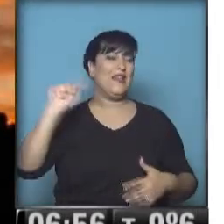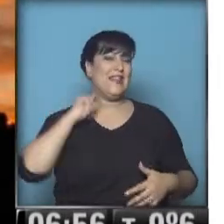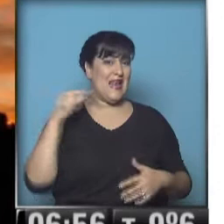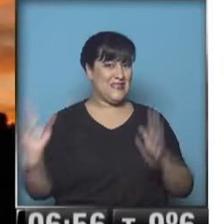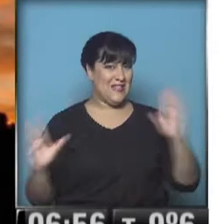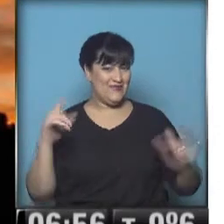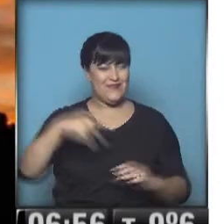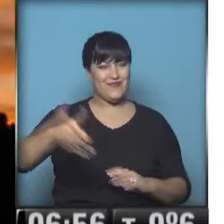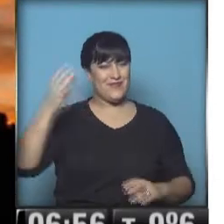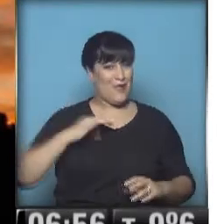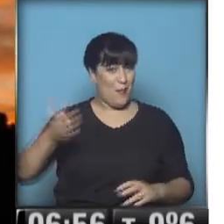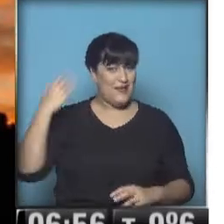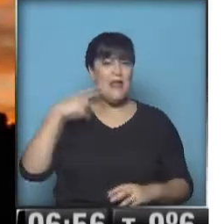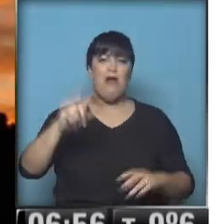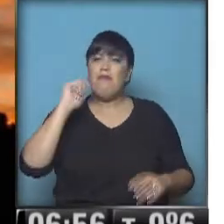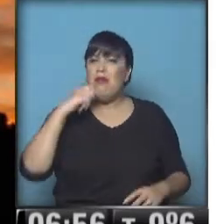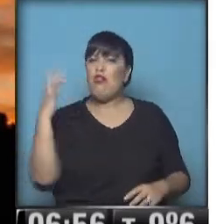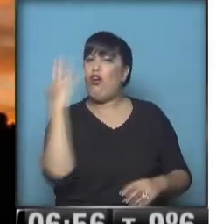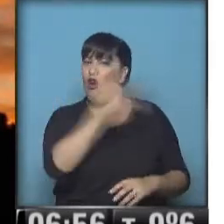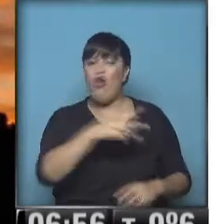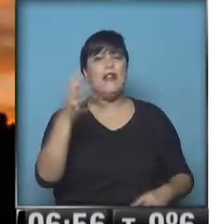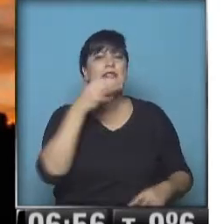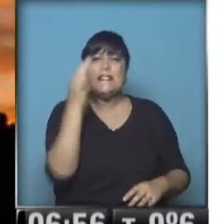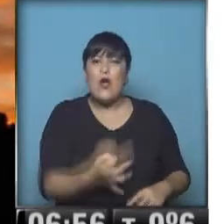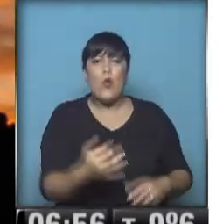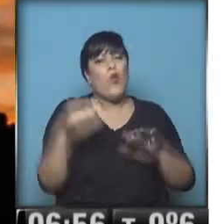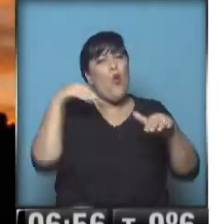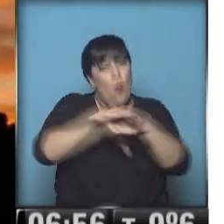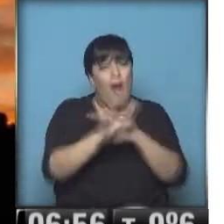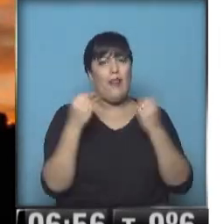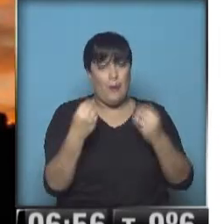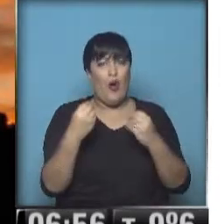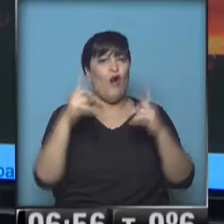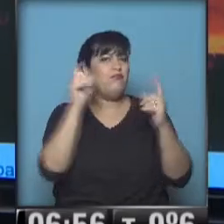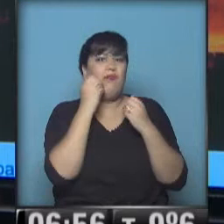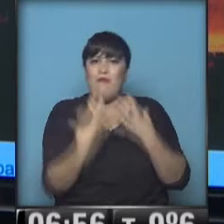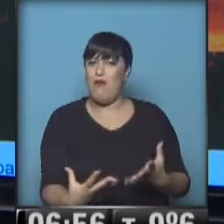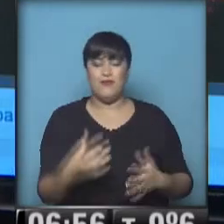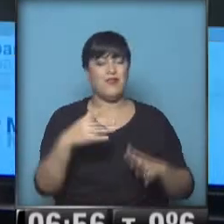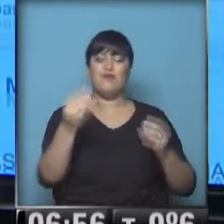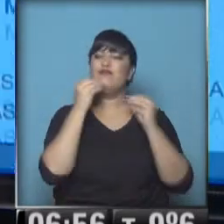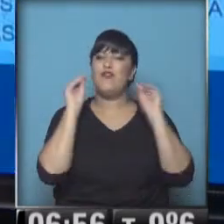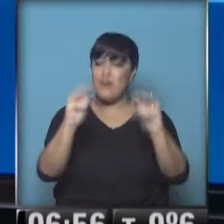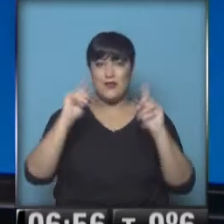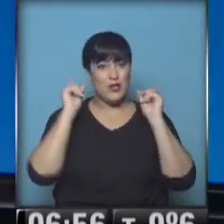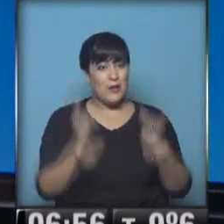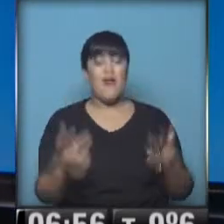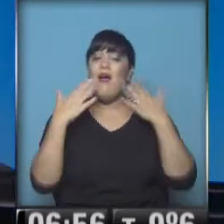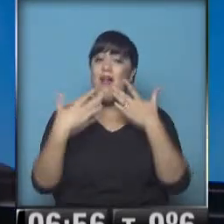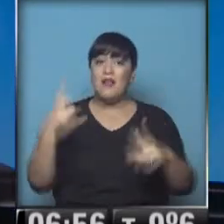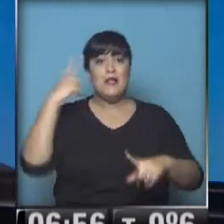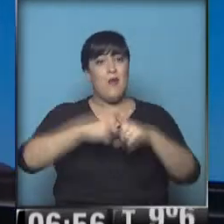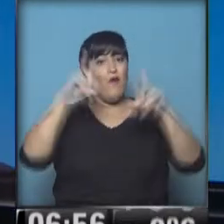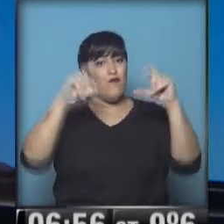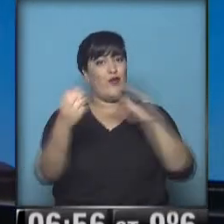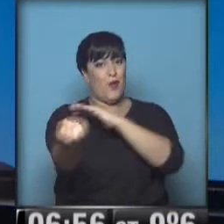con muy lindos colores. Seguro la guardó porque realmente está muy linda. Esta foto a Karina también le mandamos un beso grande. Le agradecemos por compartir